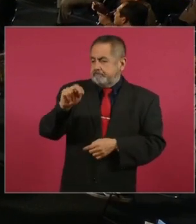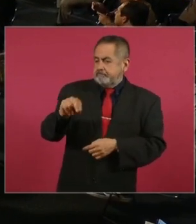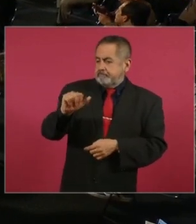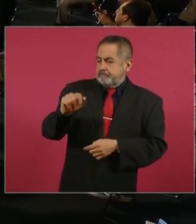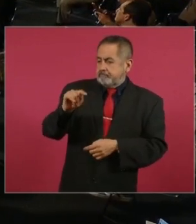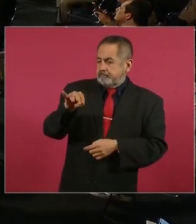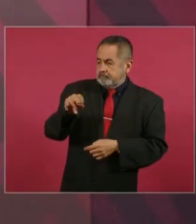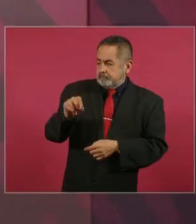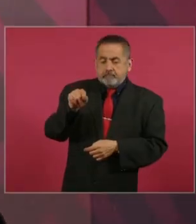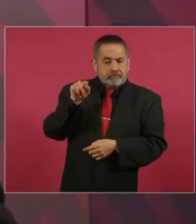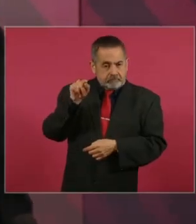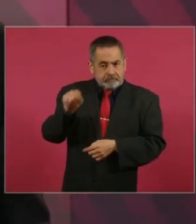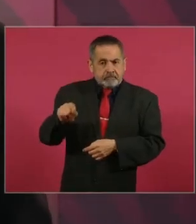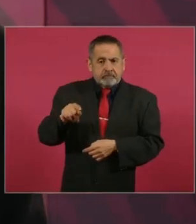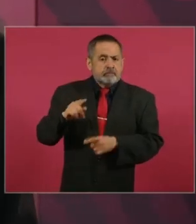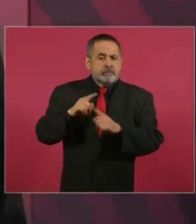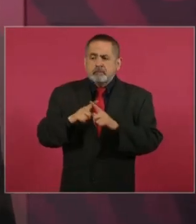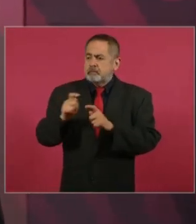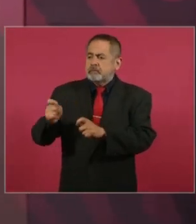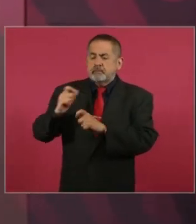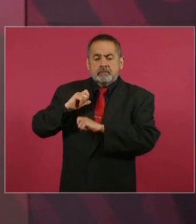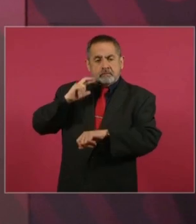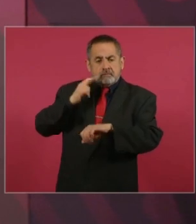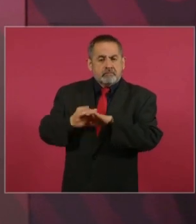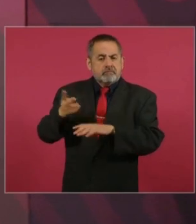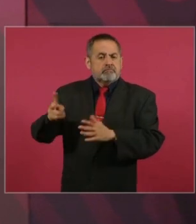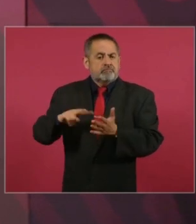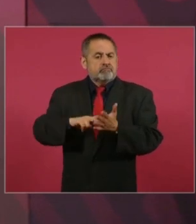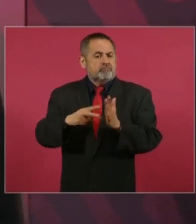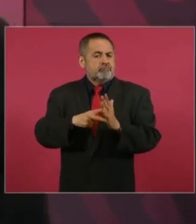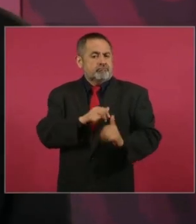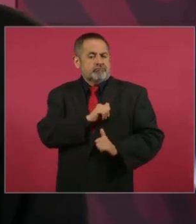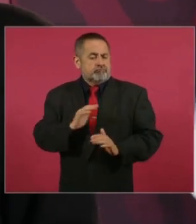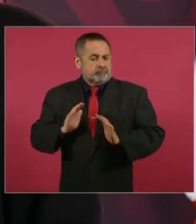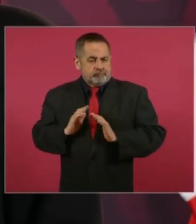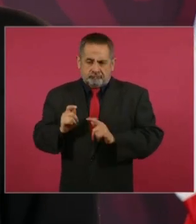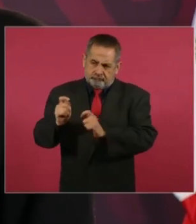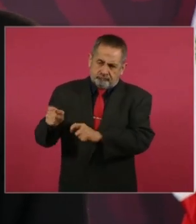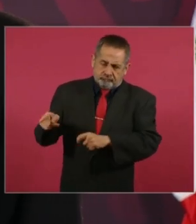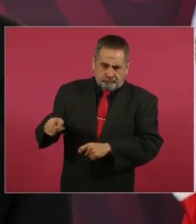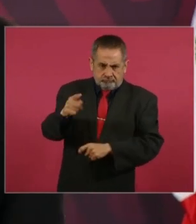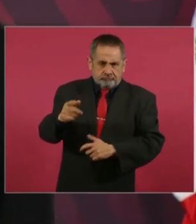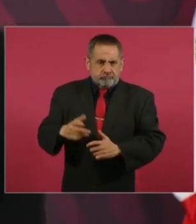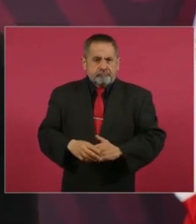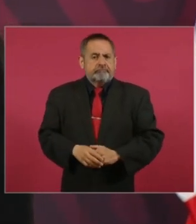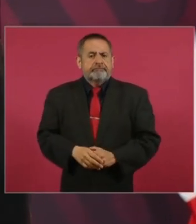precisamente de los ingenieros militares. Es correcto. Sí,